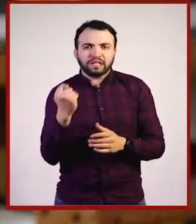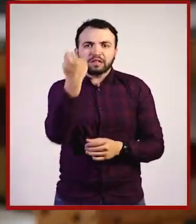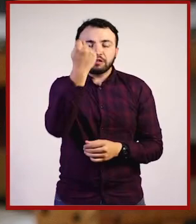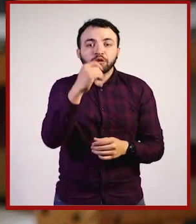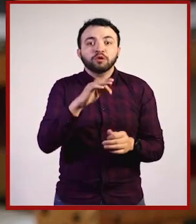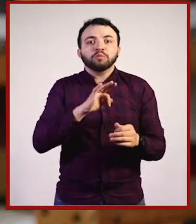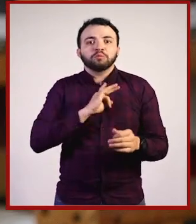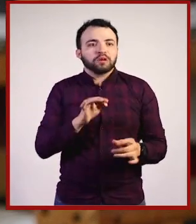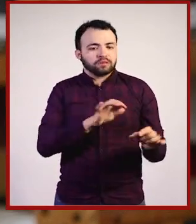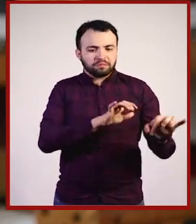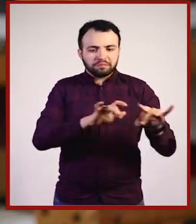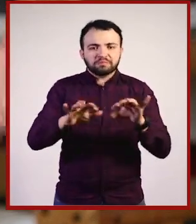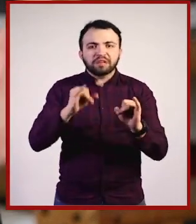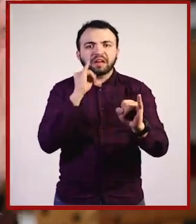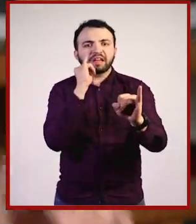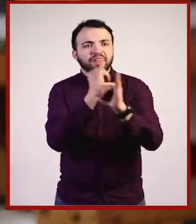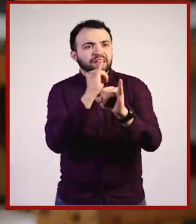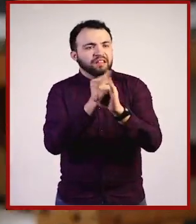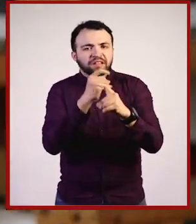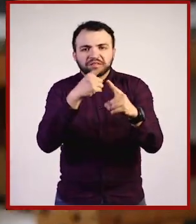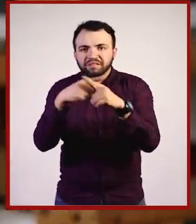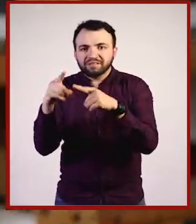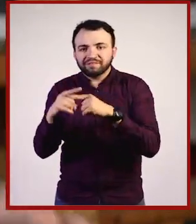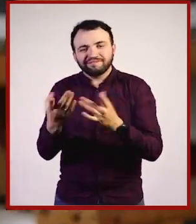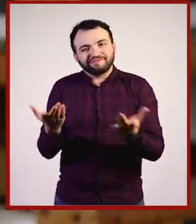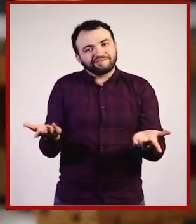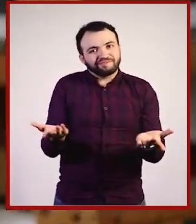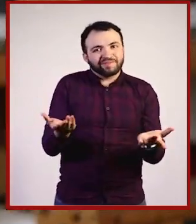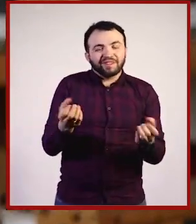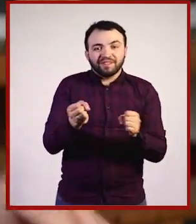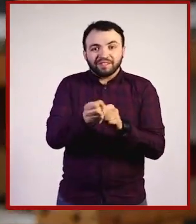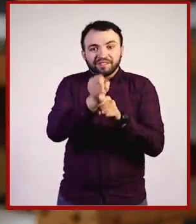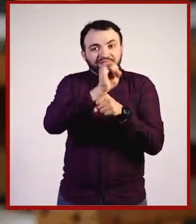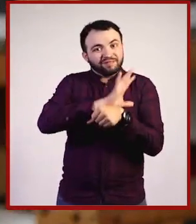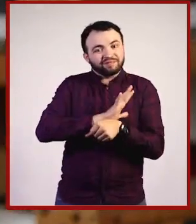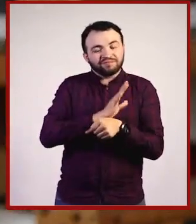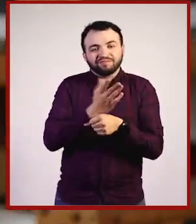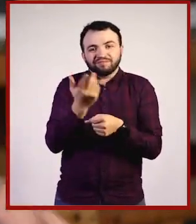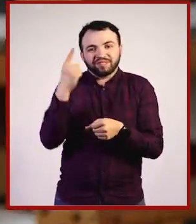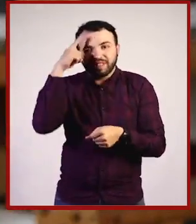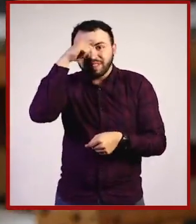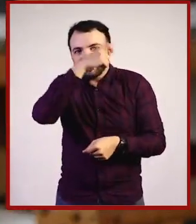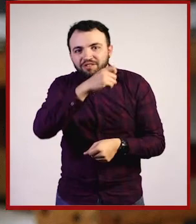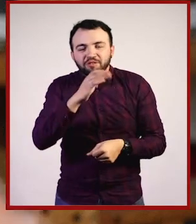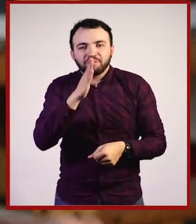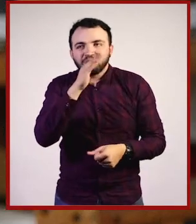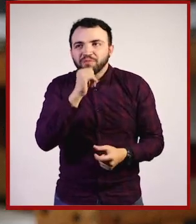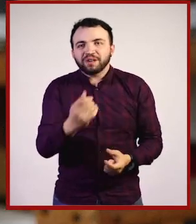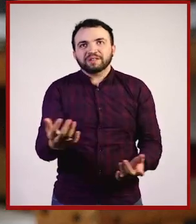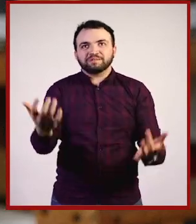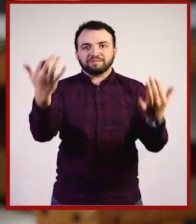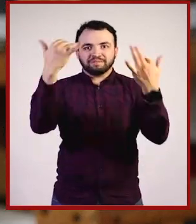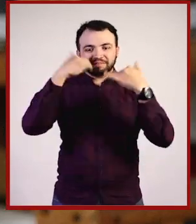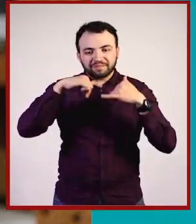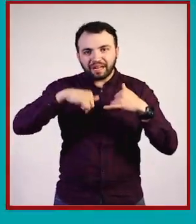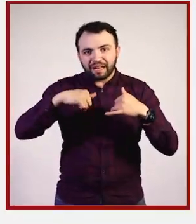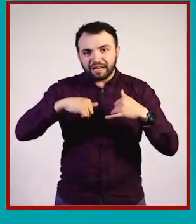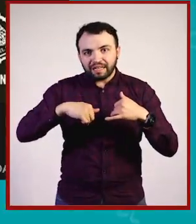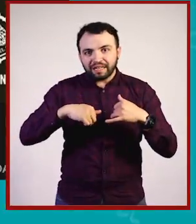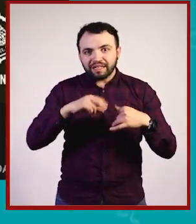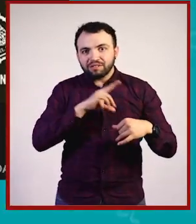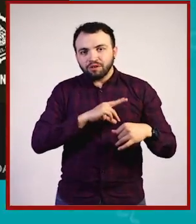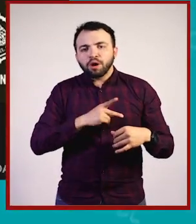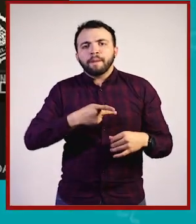plataformas digitales, desgraciadamente con la pandemia pues no podemos recibir al público aquí en nuestra sede,